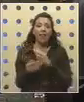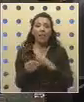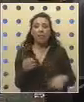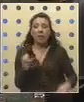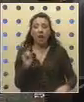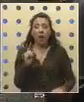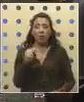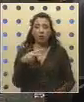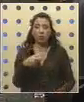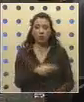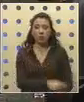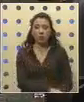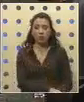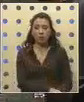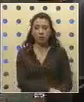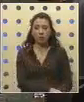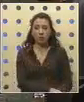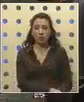Aú.